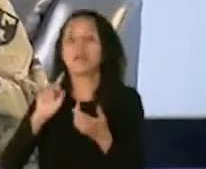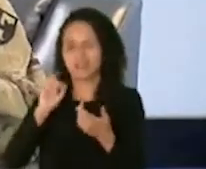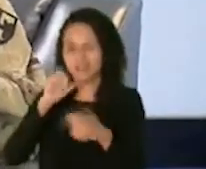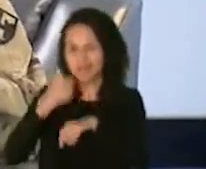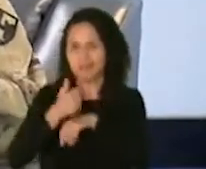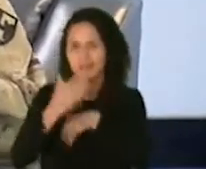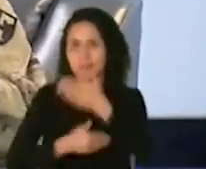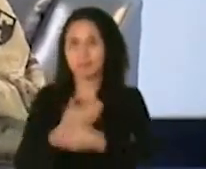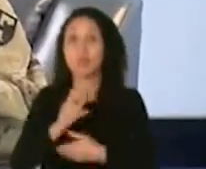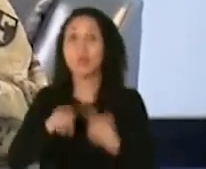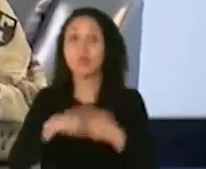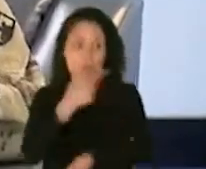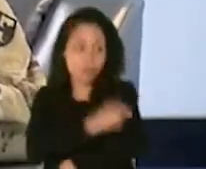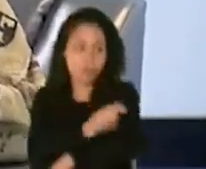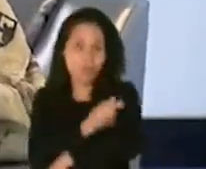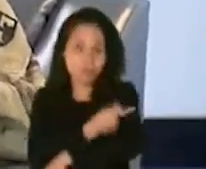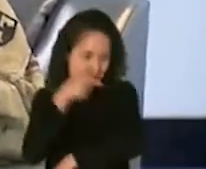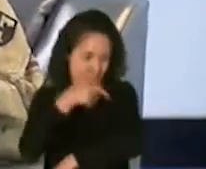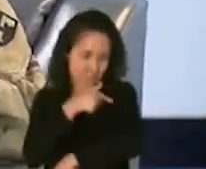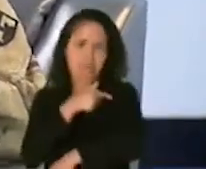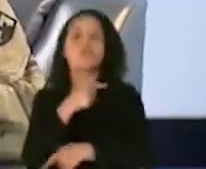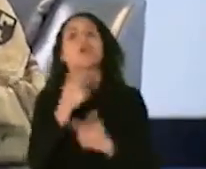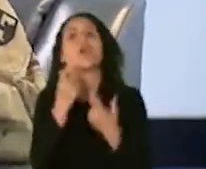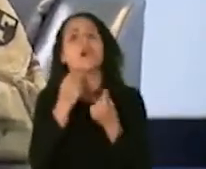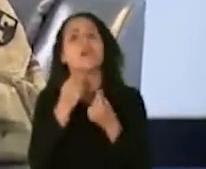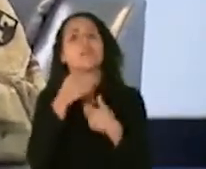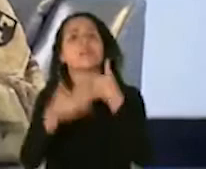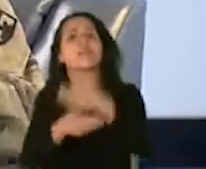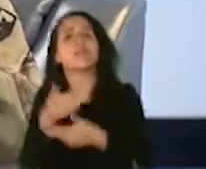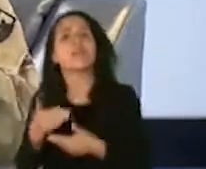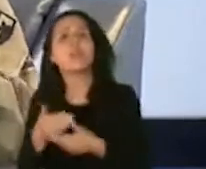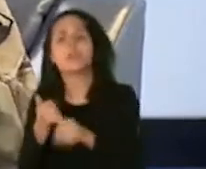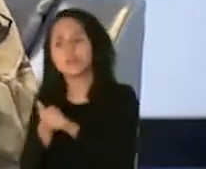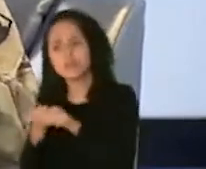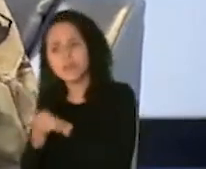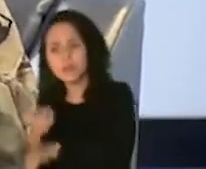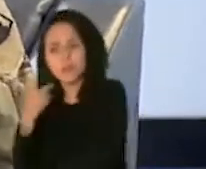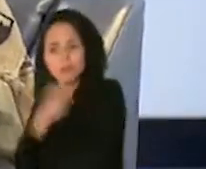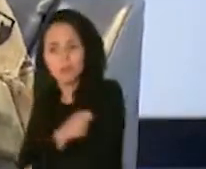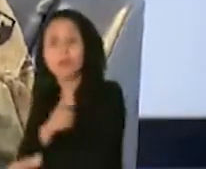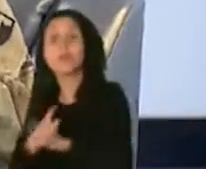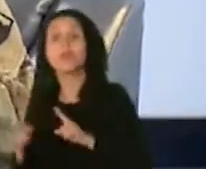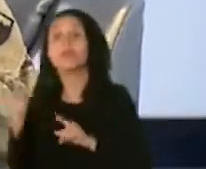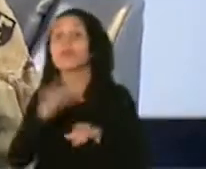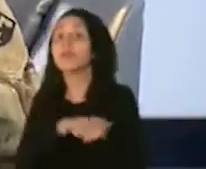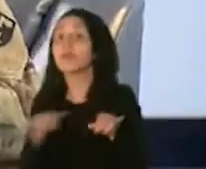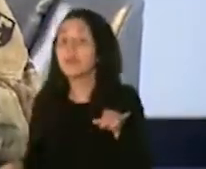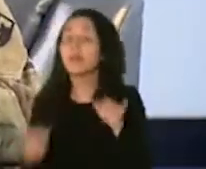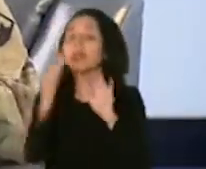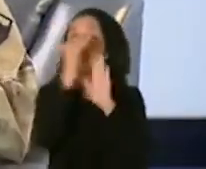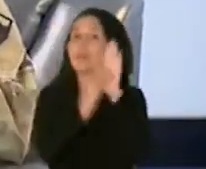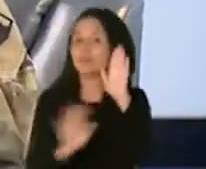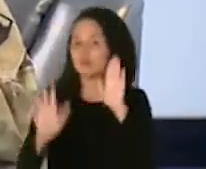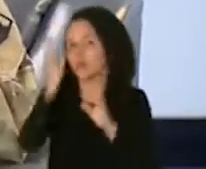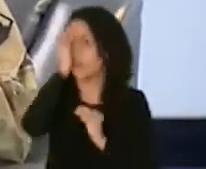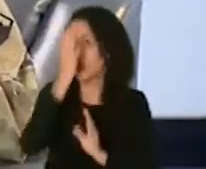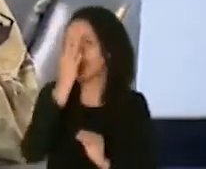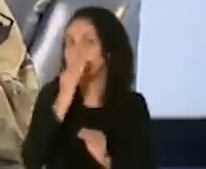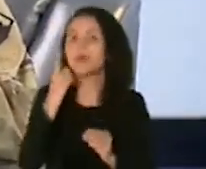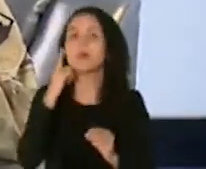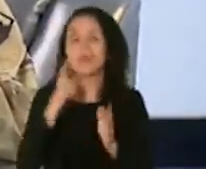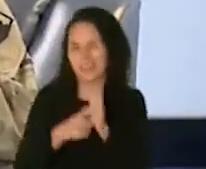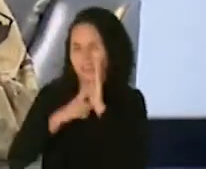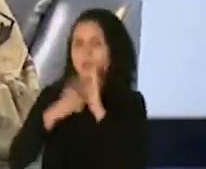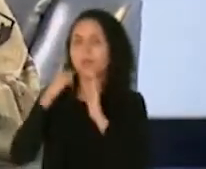una serie de cosas que suceden con esa vacuna. Usted se vacuna pero a la vez se entra su data que es requerida para el